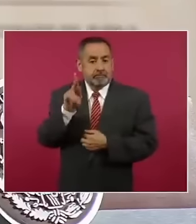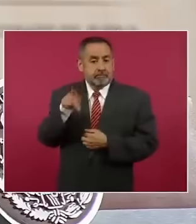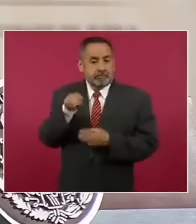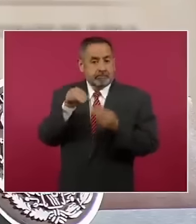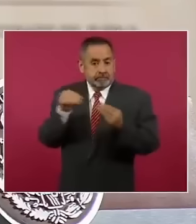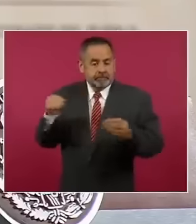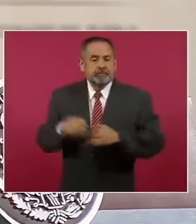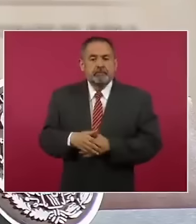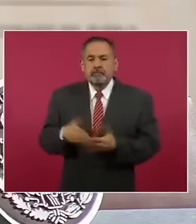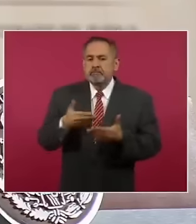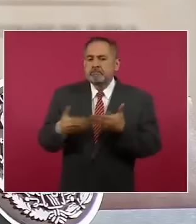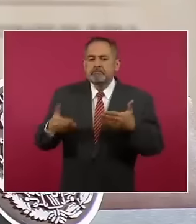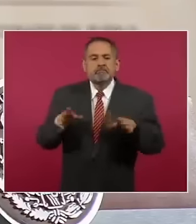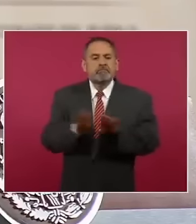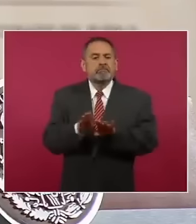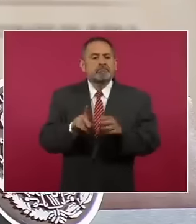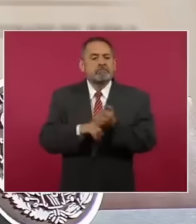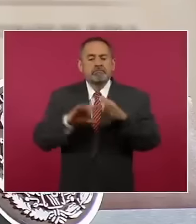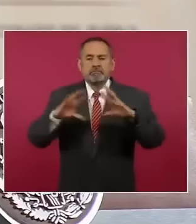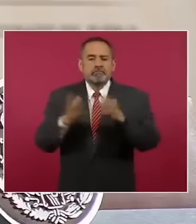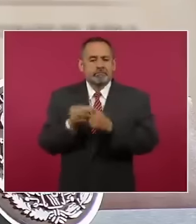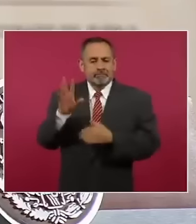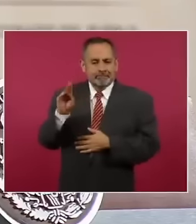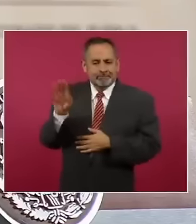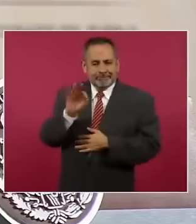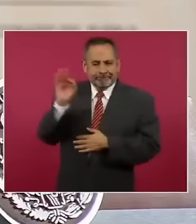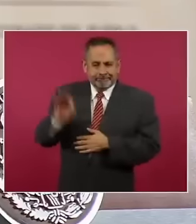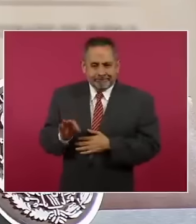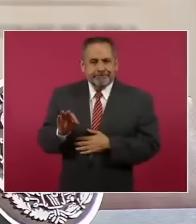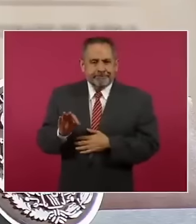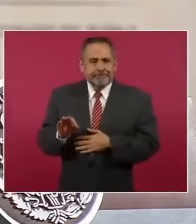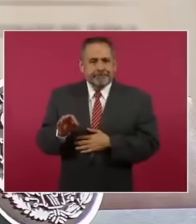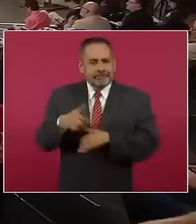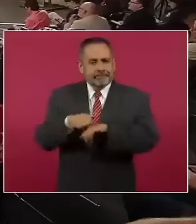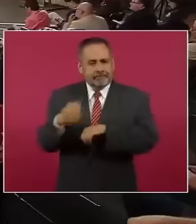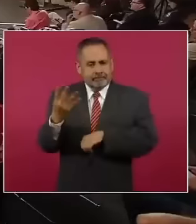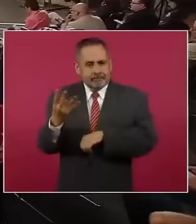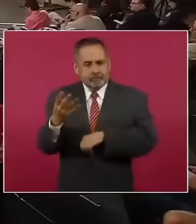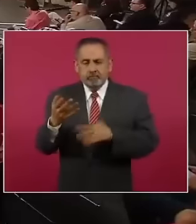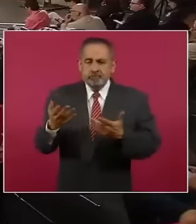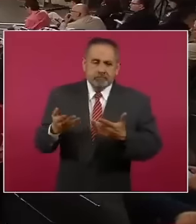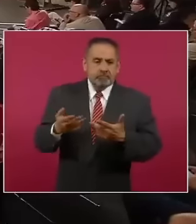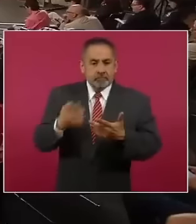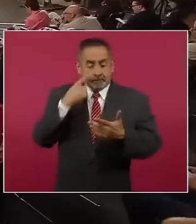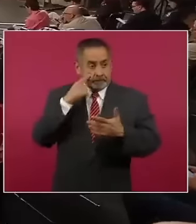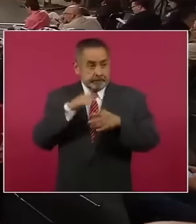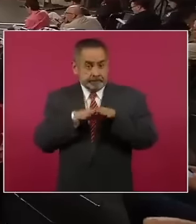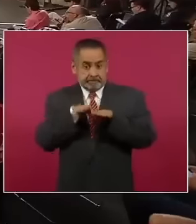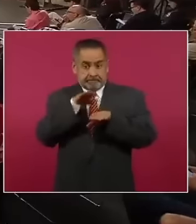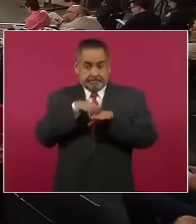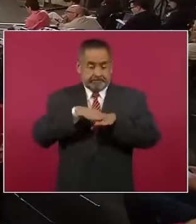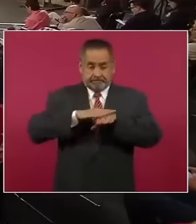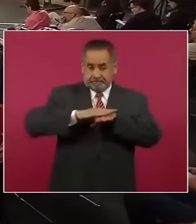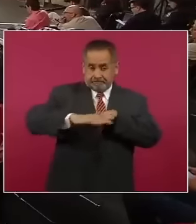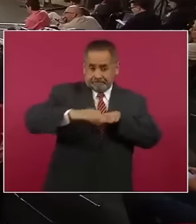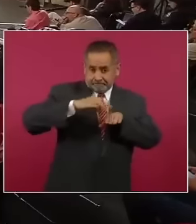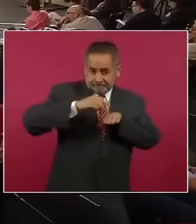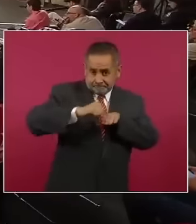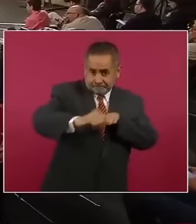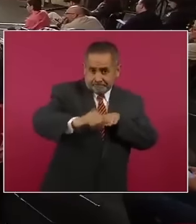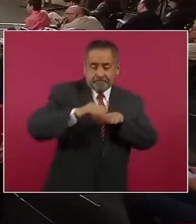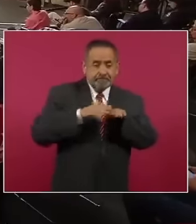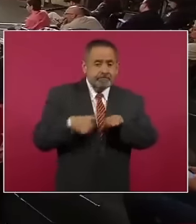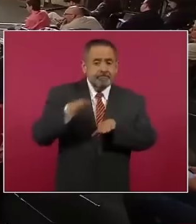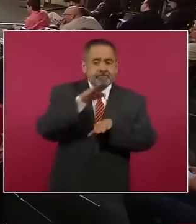de hoy tenemos un avance global de 90 por ciento en el tramo 4. La plataforma de vía, terracerías y terraplanes están